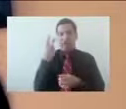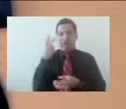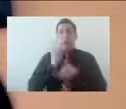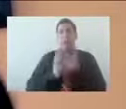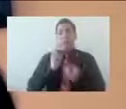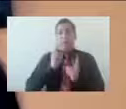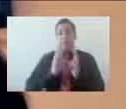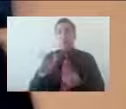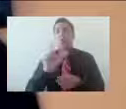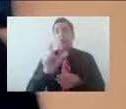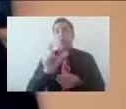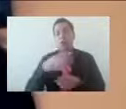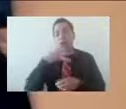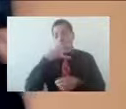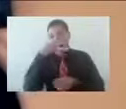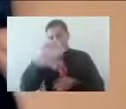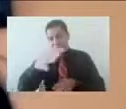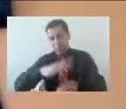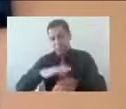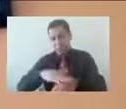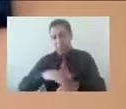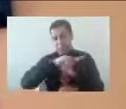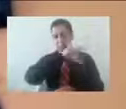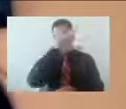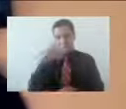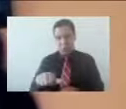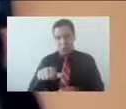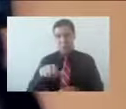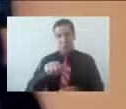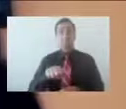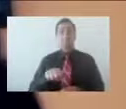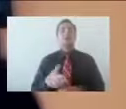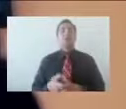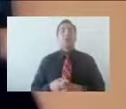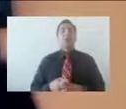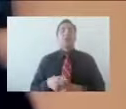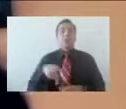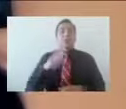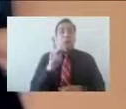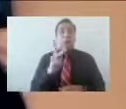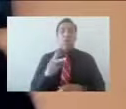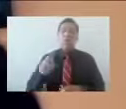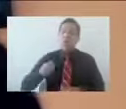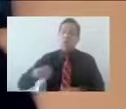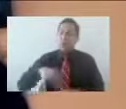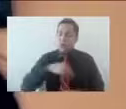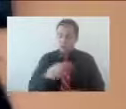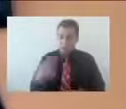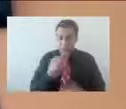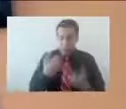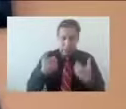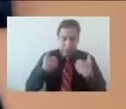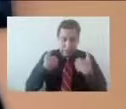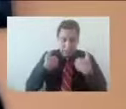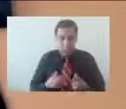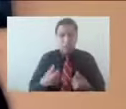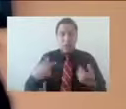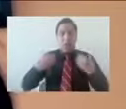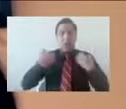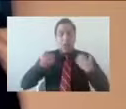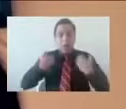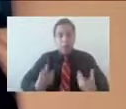y respuestas con todo el equipo interdisciplinario para lograr comprender precisamente que los seres humanos somos entes dinámicos, somos entes gregarios,